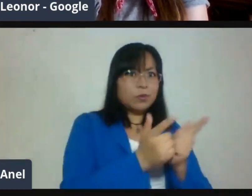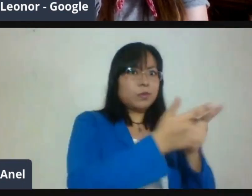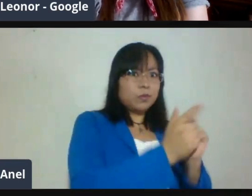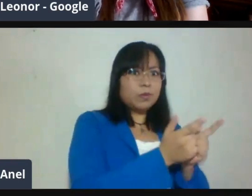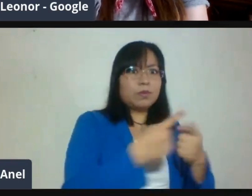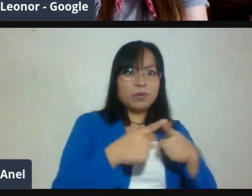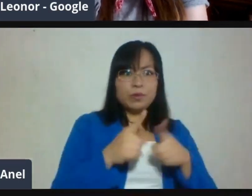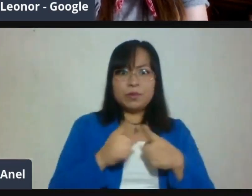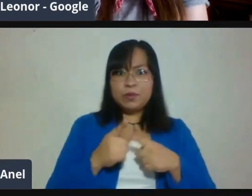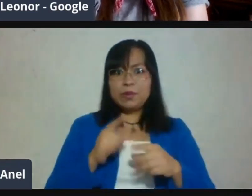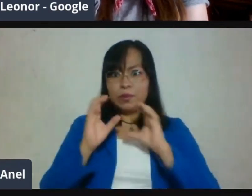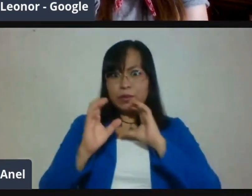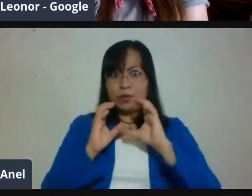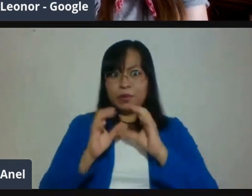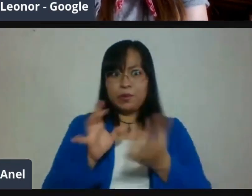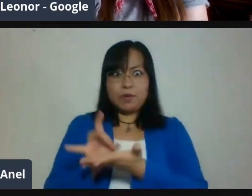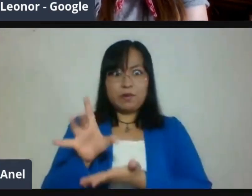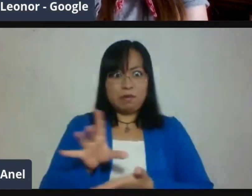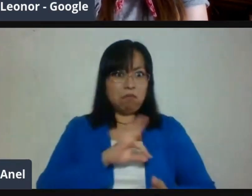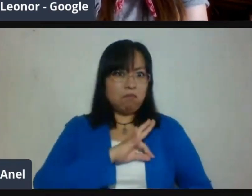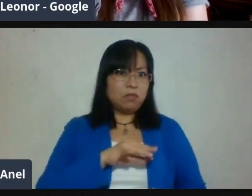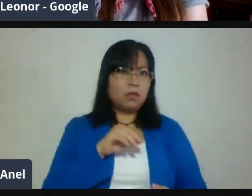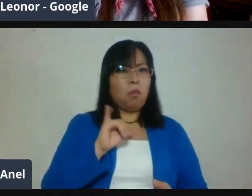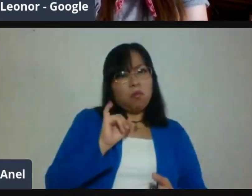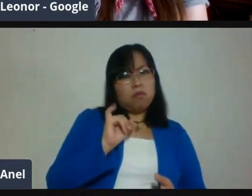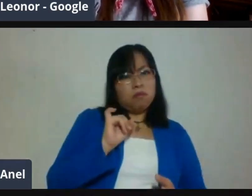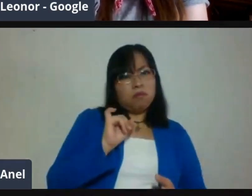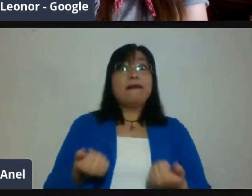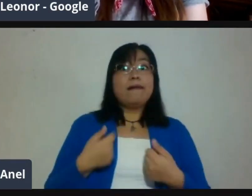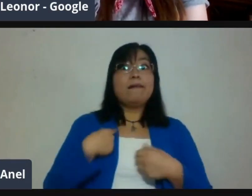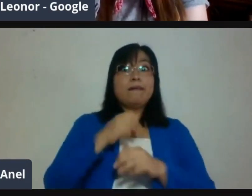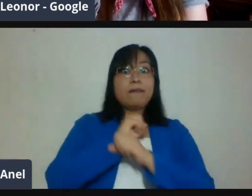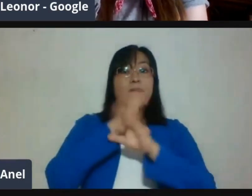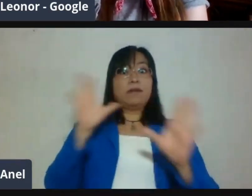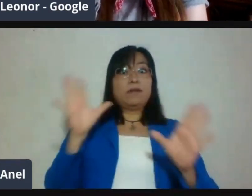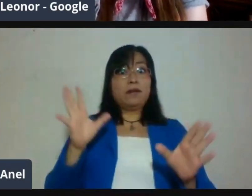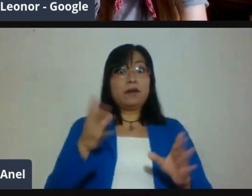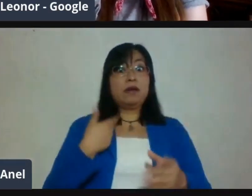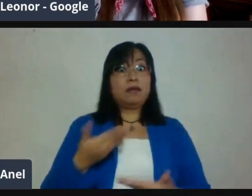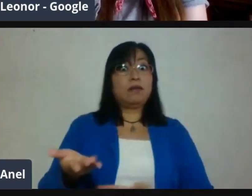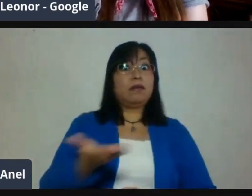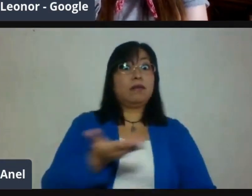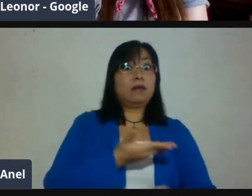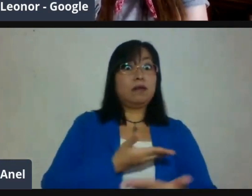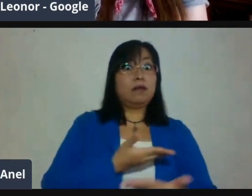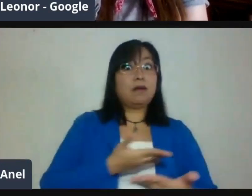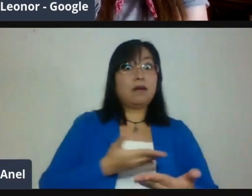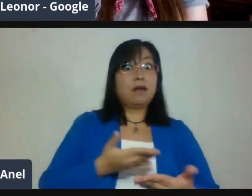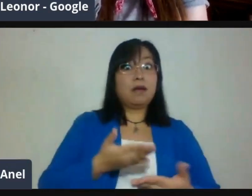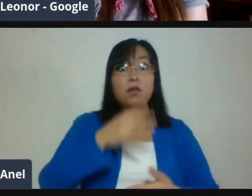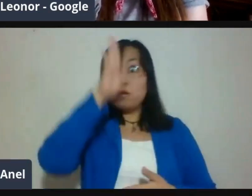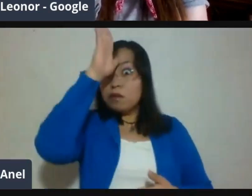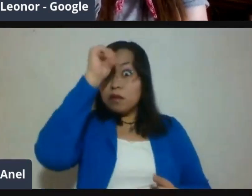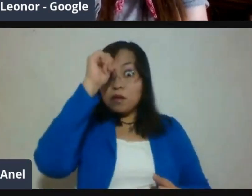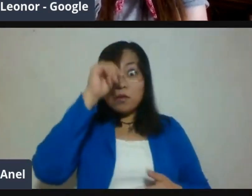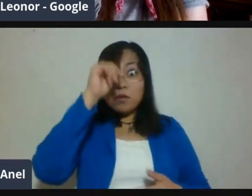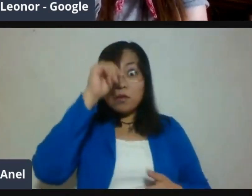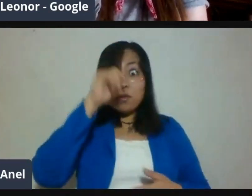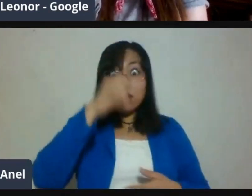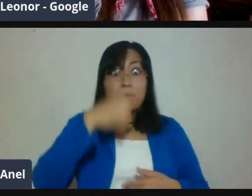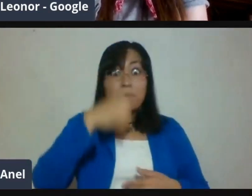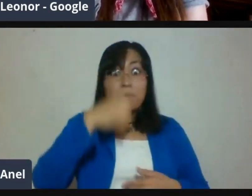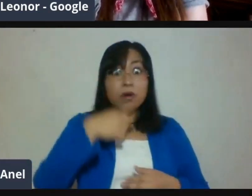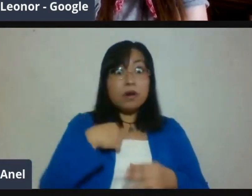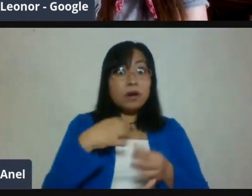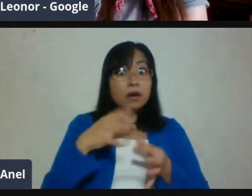importante enterarlos para que ellos se queden tranquilos y sepan qué esperar. No hay peor cosa que la angustia de no